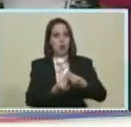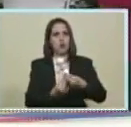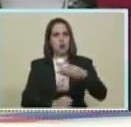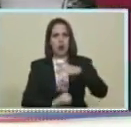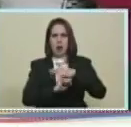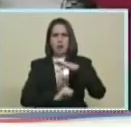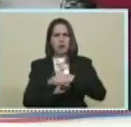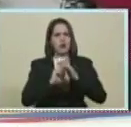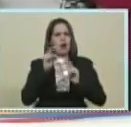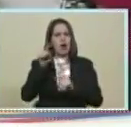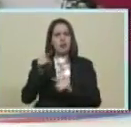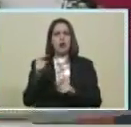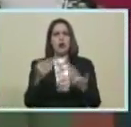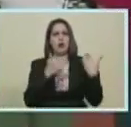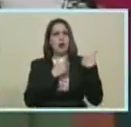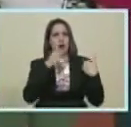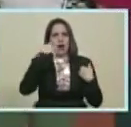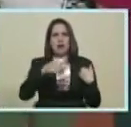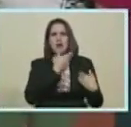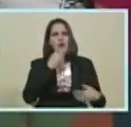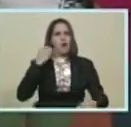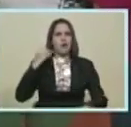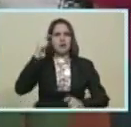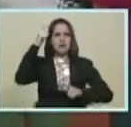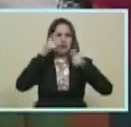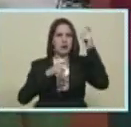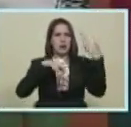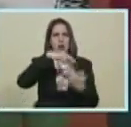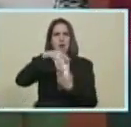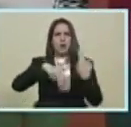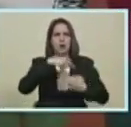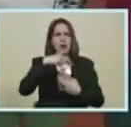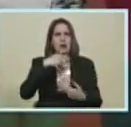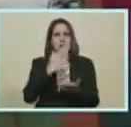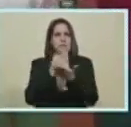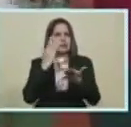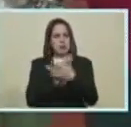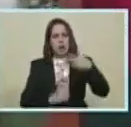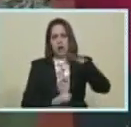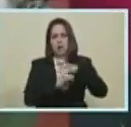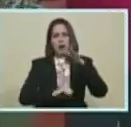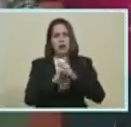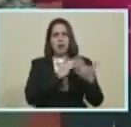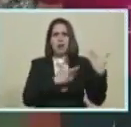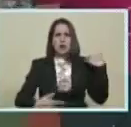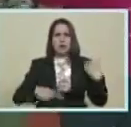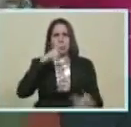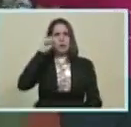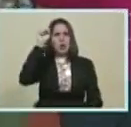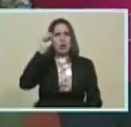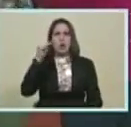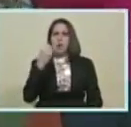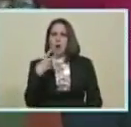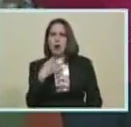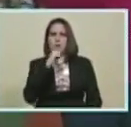digo Presidente Aquí estaremos La juventud Chavista Revolucionaria Que apoyándole a usted Tanto en la buena Como en la mala